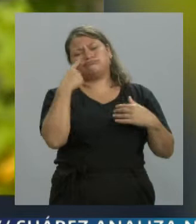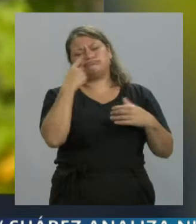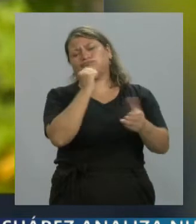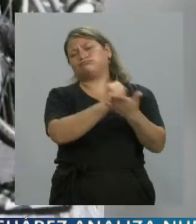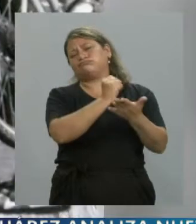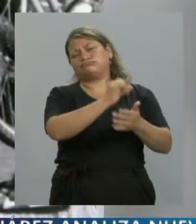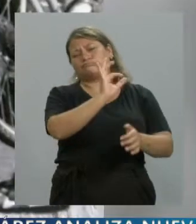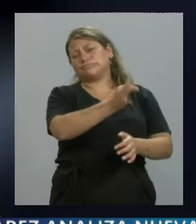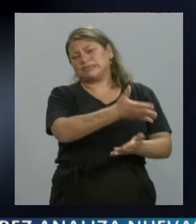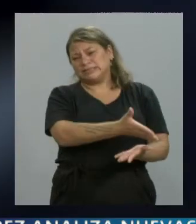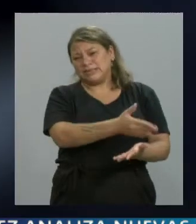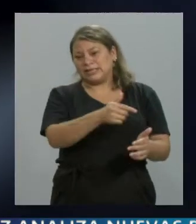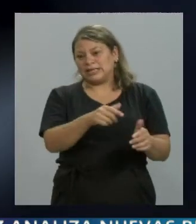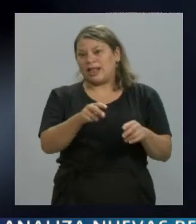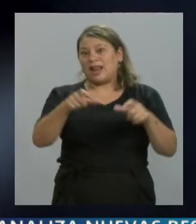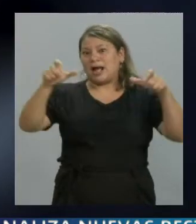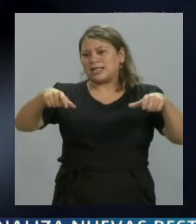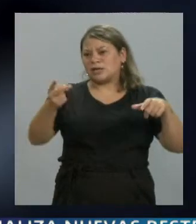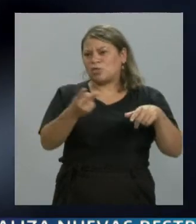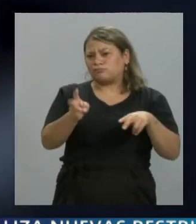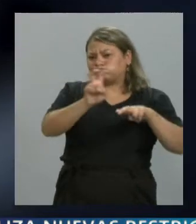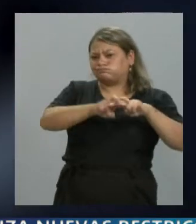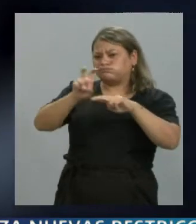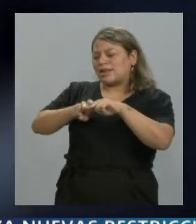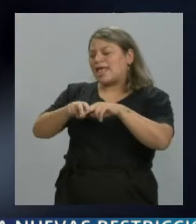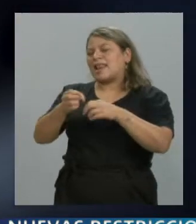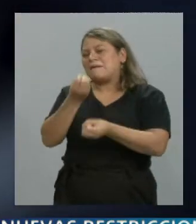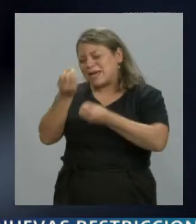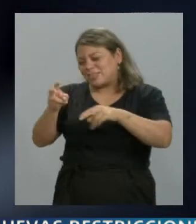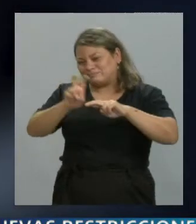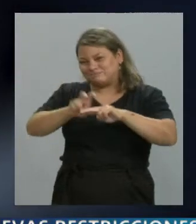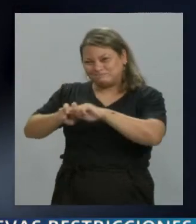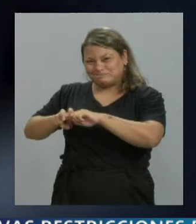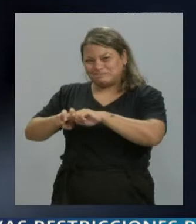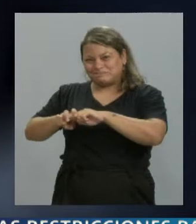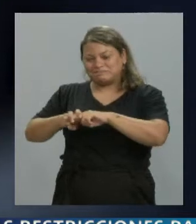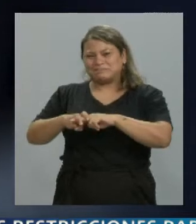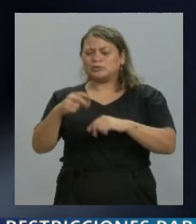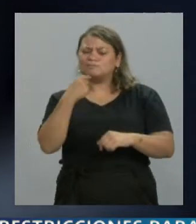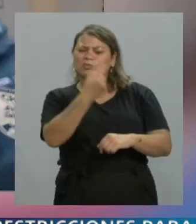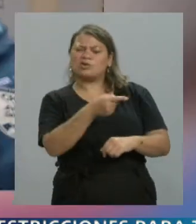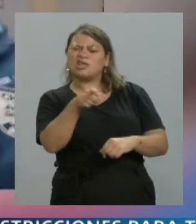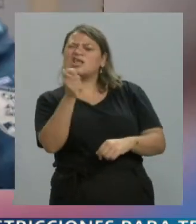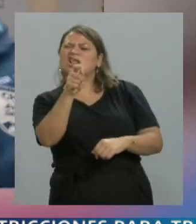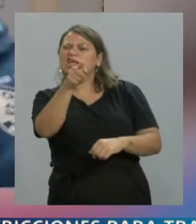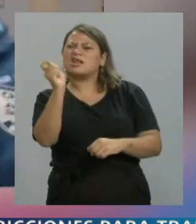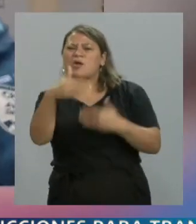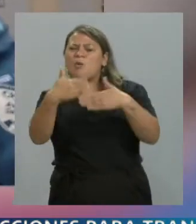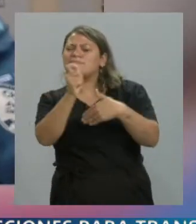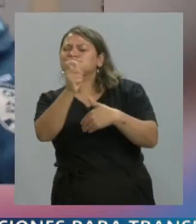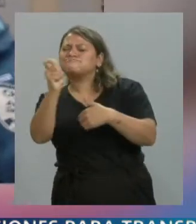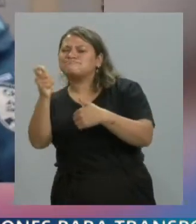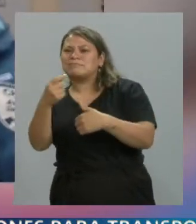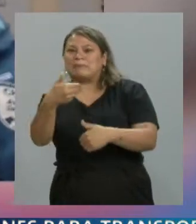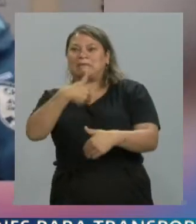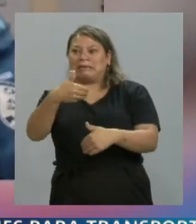nos sentábamos juntos en la cancha, en el pasto, digamos, y yo le consultaba, ¿quién es fulano? ¿Quién es? Me están